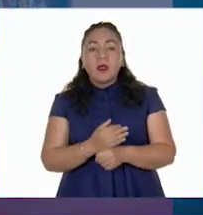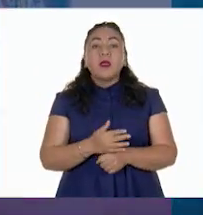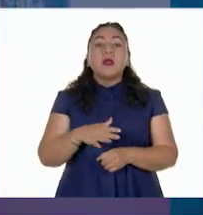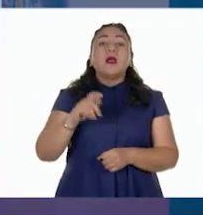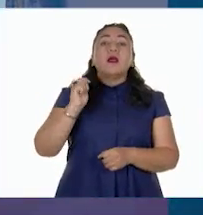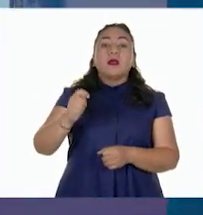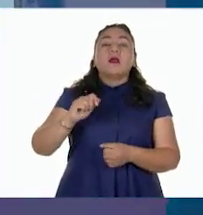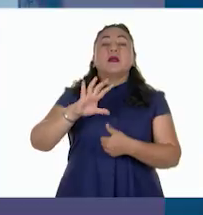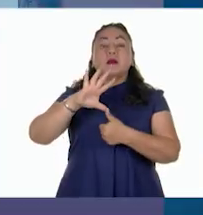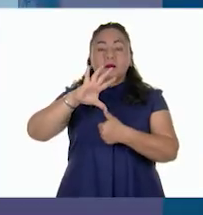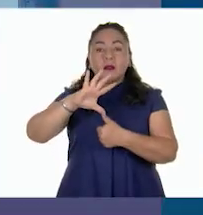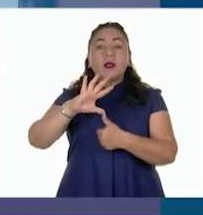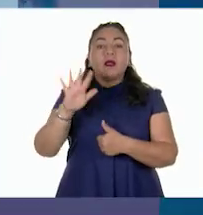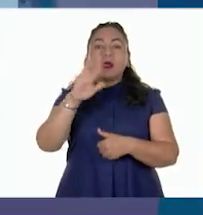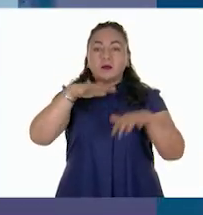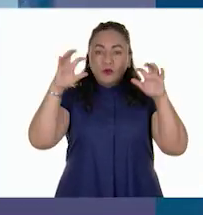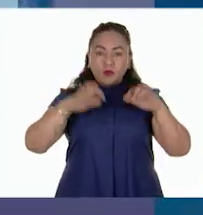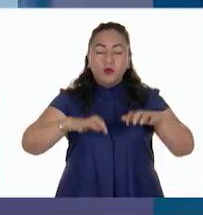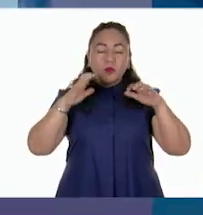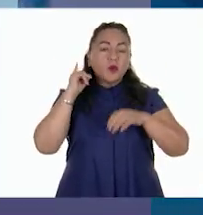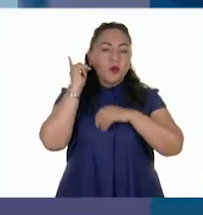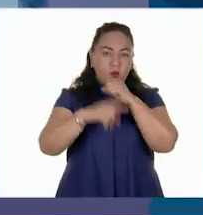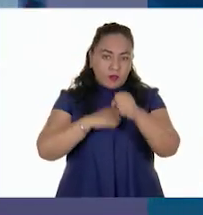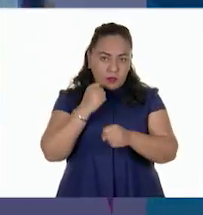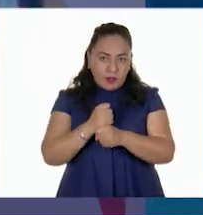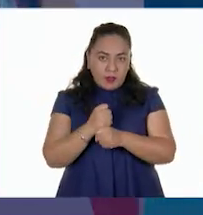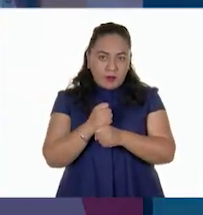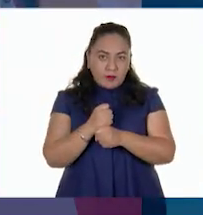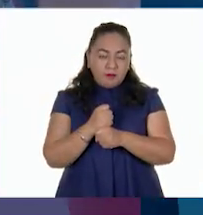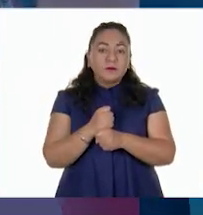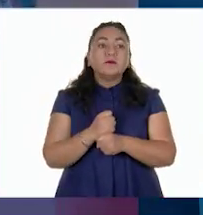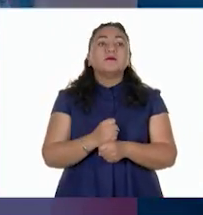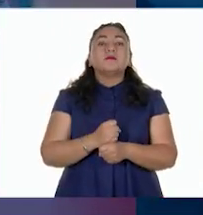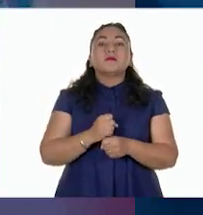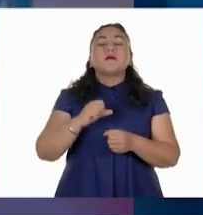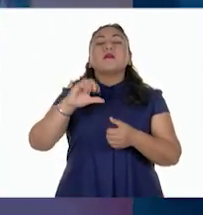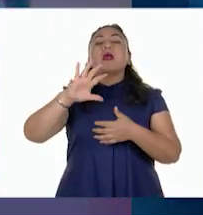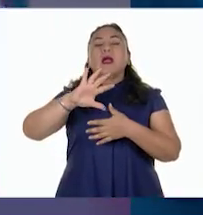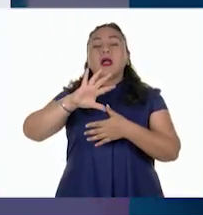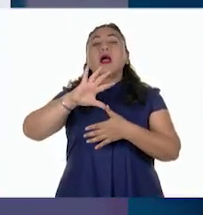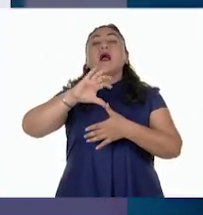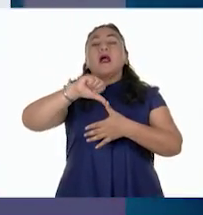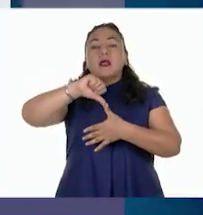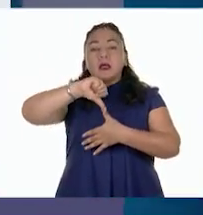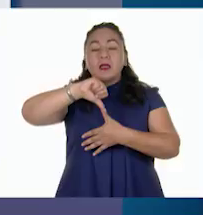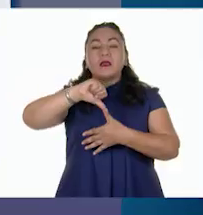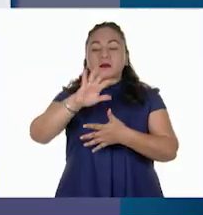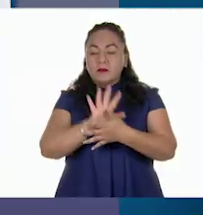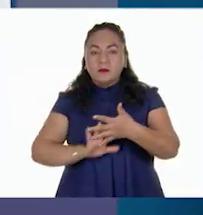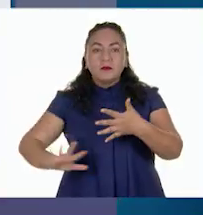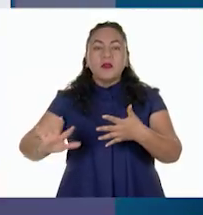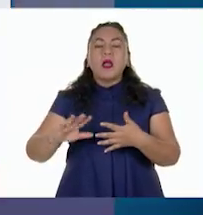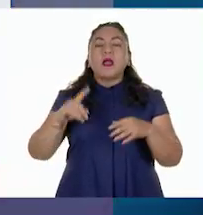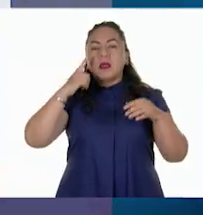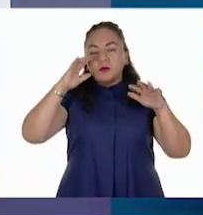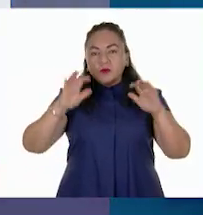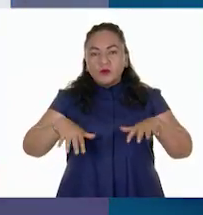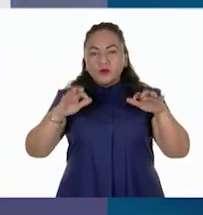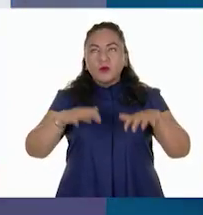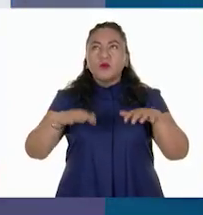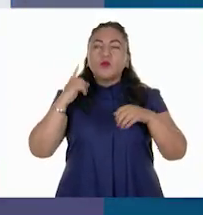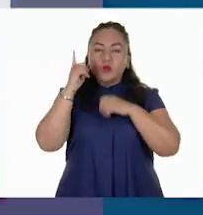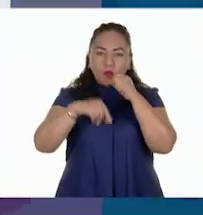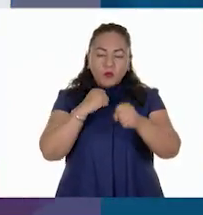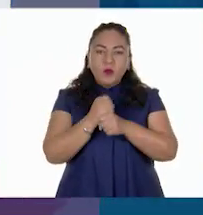el clima es templado con lluvias todo el año. Y en el sur, es tropical con lluvias todo el año y tropical